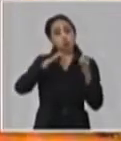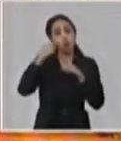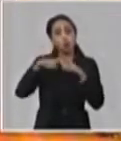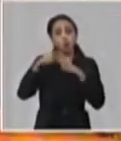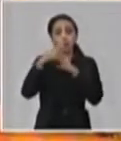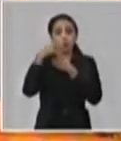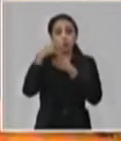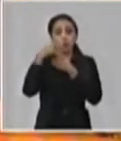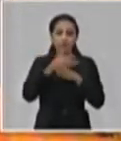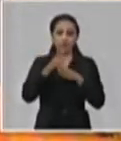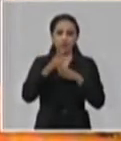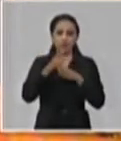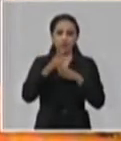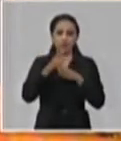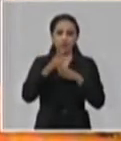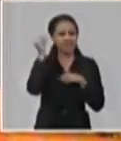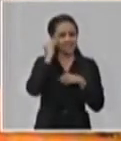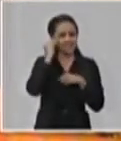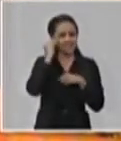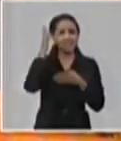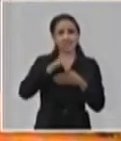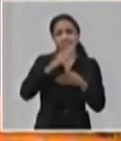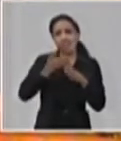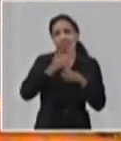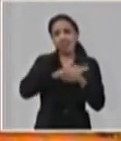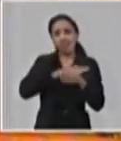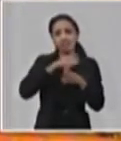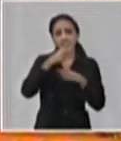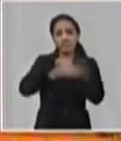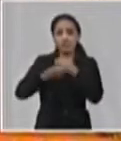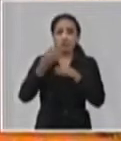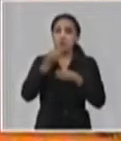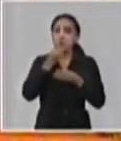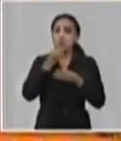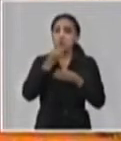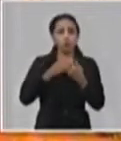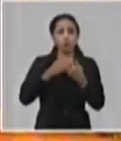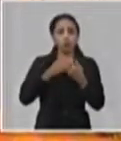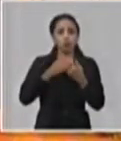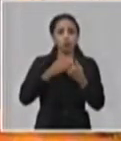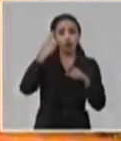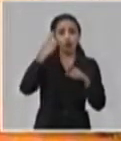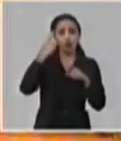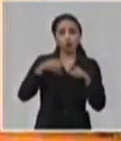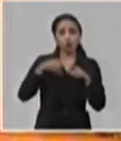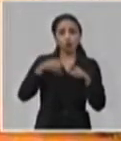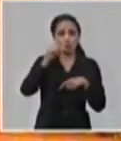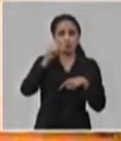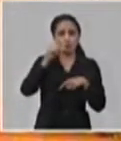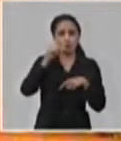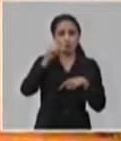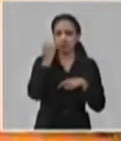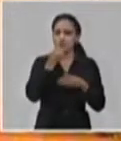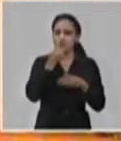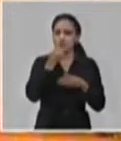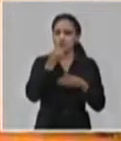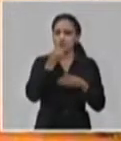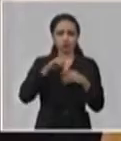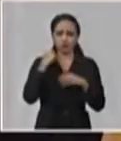de ese país, no se sabe si viene con antelación de ese país, aunque venga de otro de los aeropuertos internacionales.